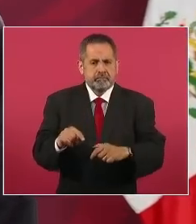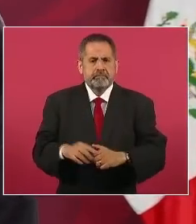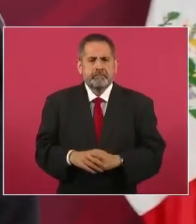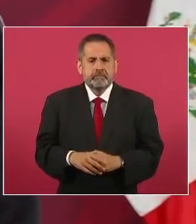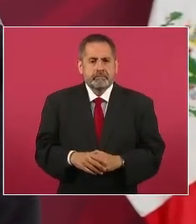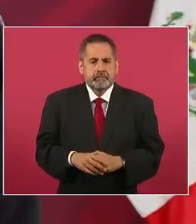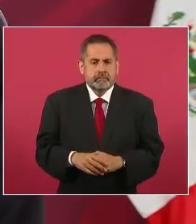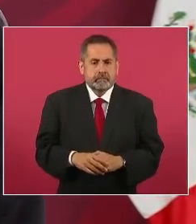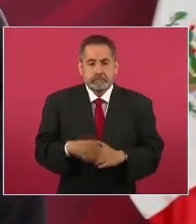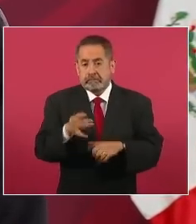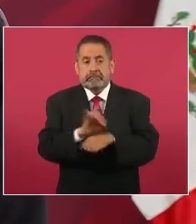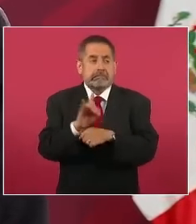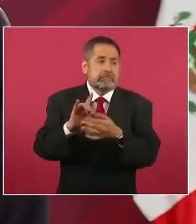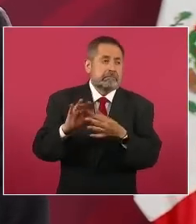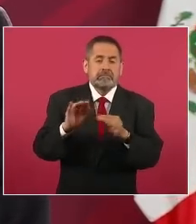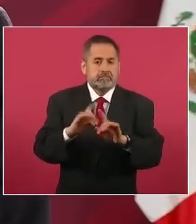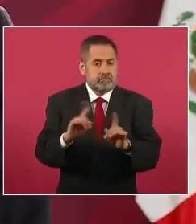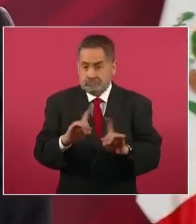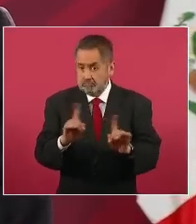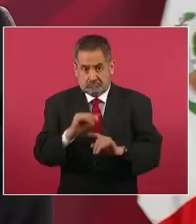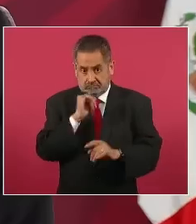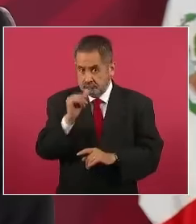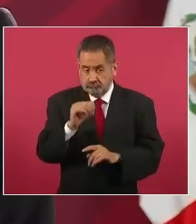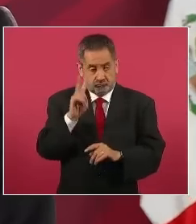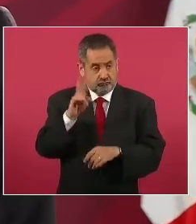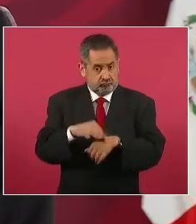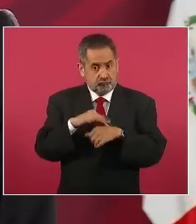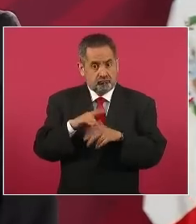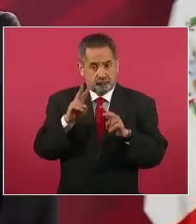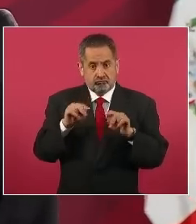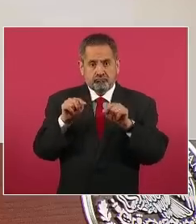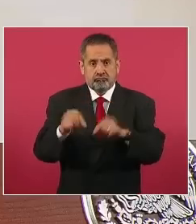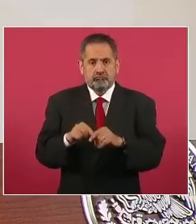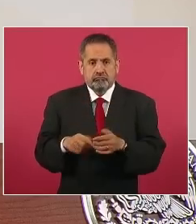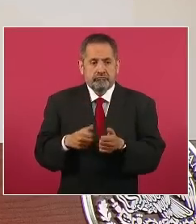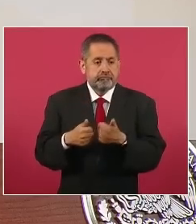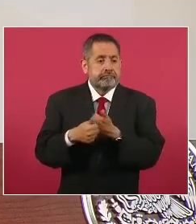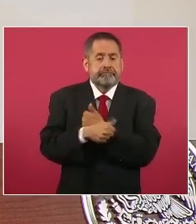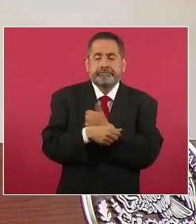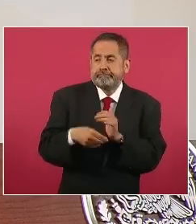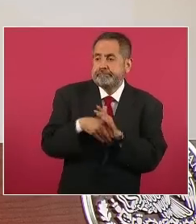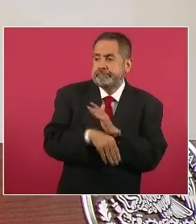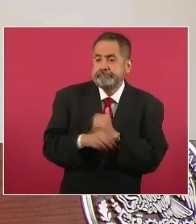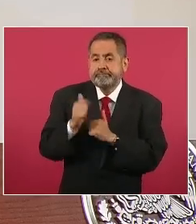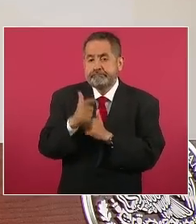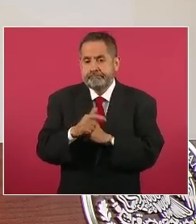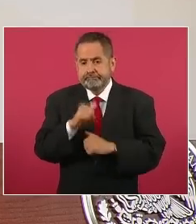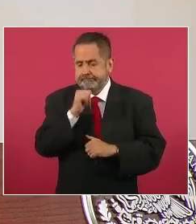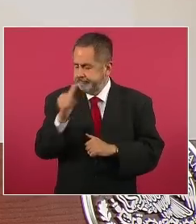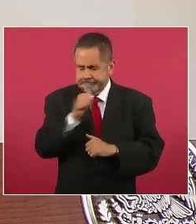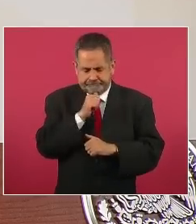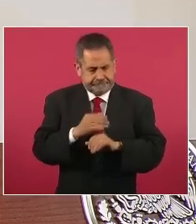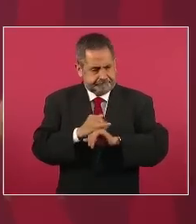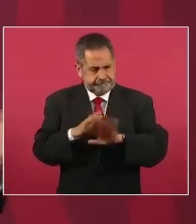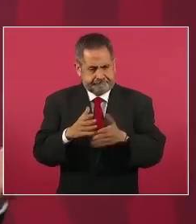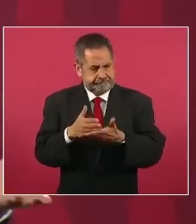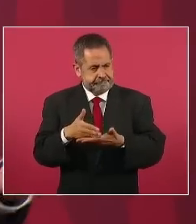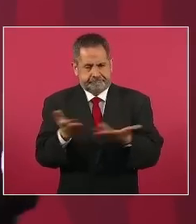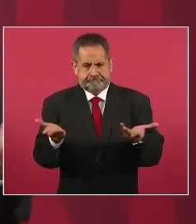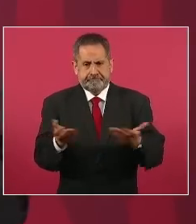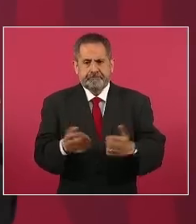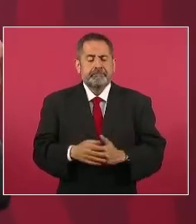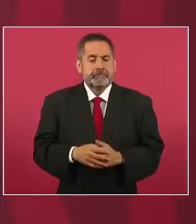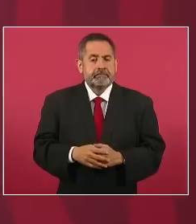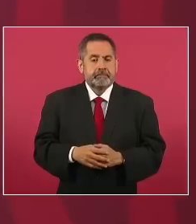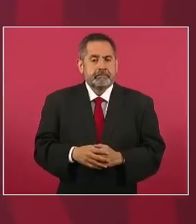es una verdadera y es una reverenda pendejada esto es de lo más asqueroso que ha hecho López